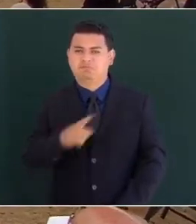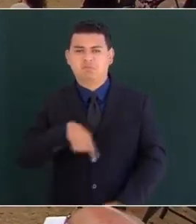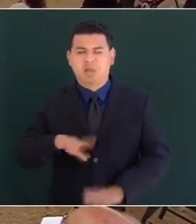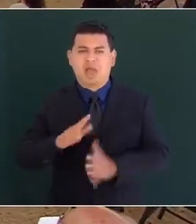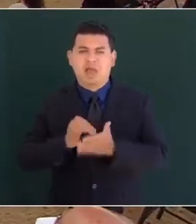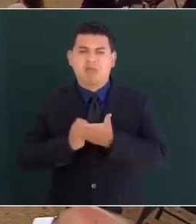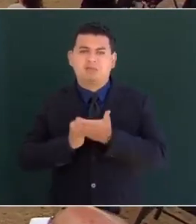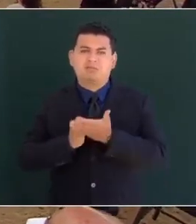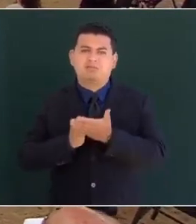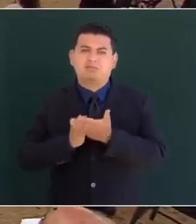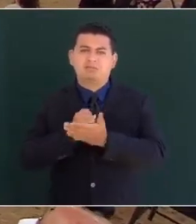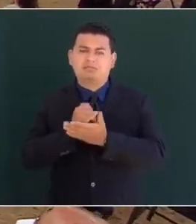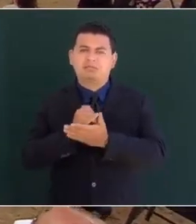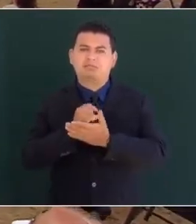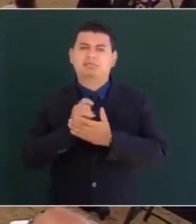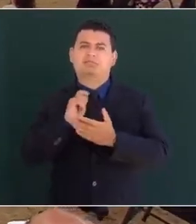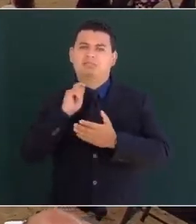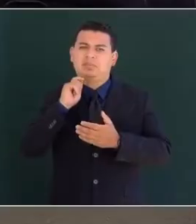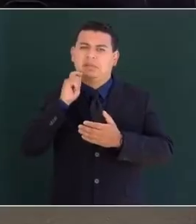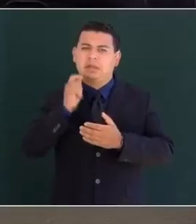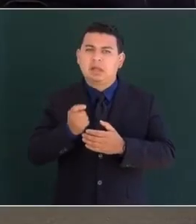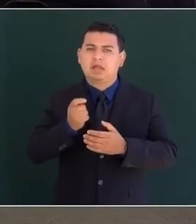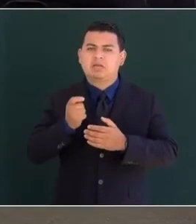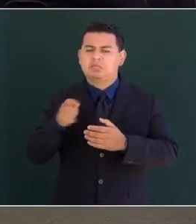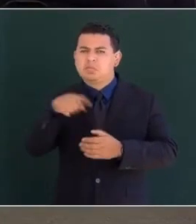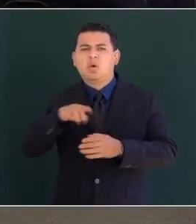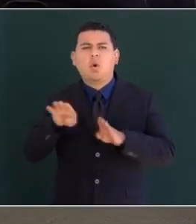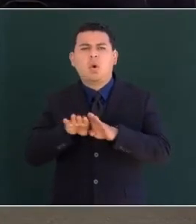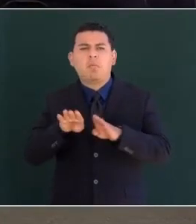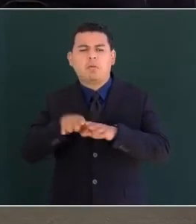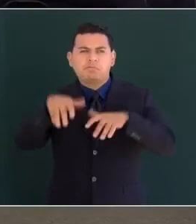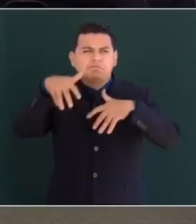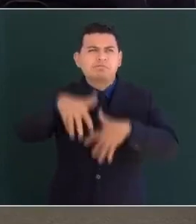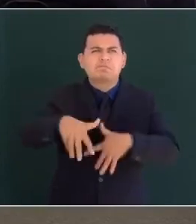protestas